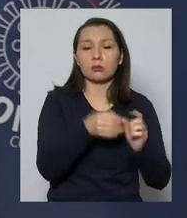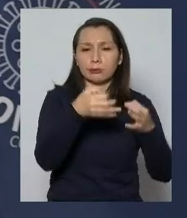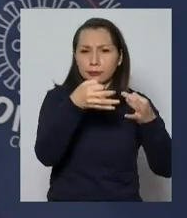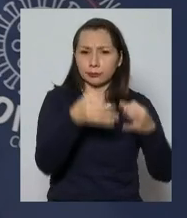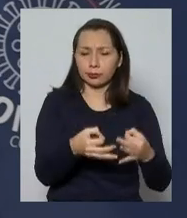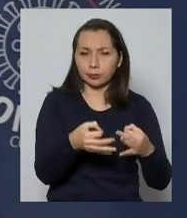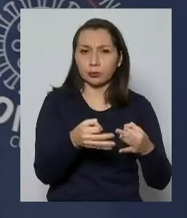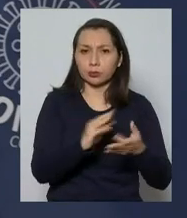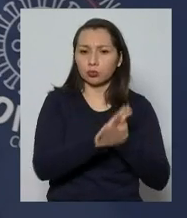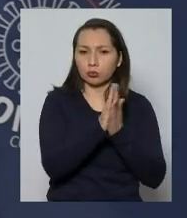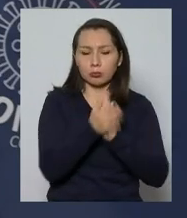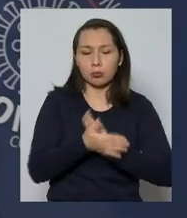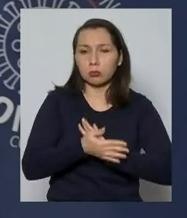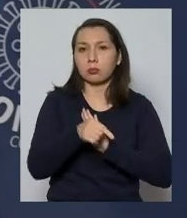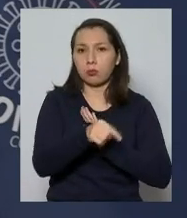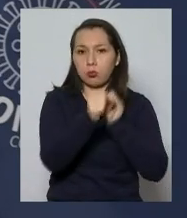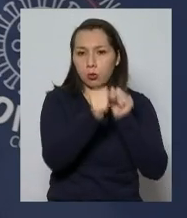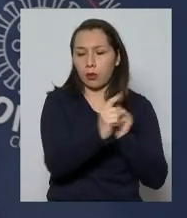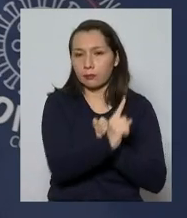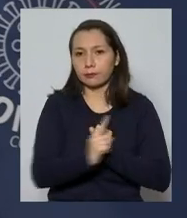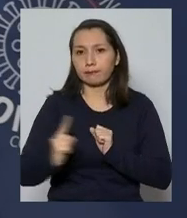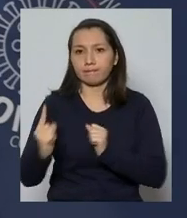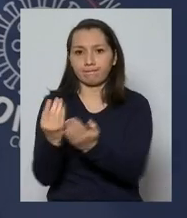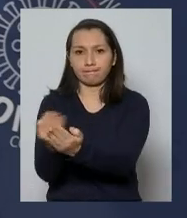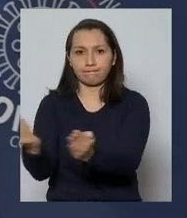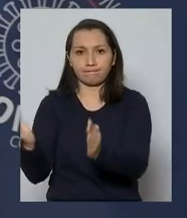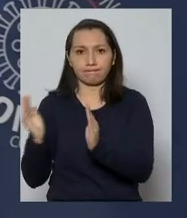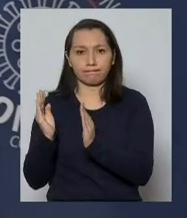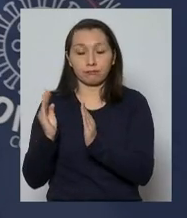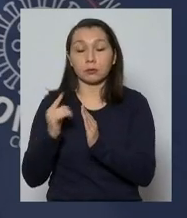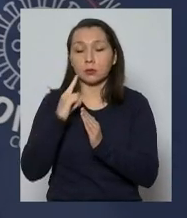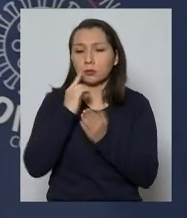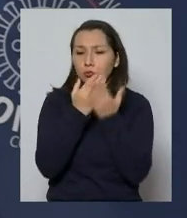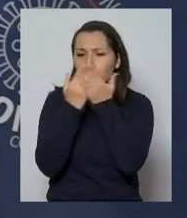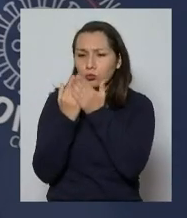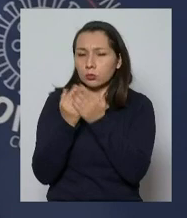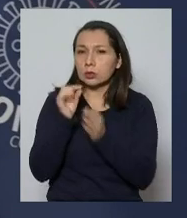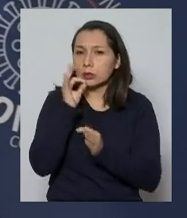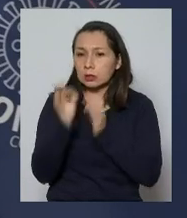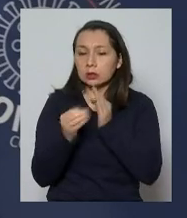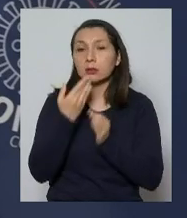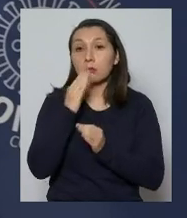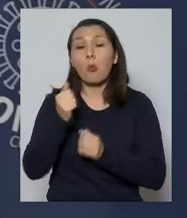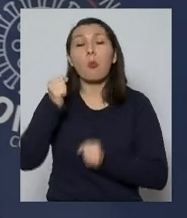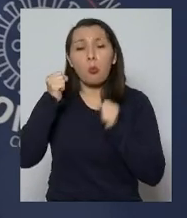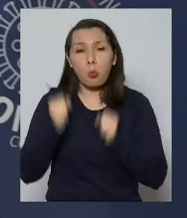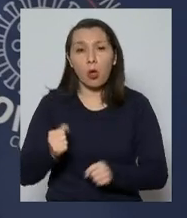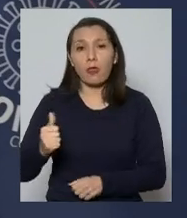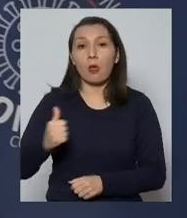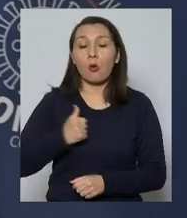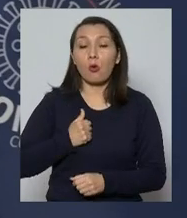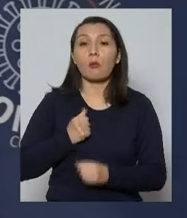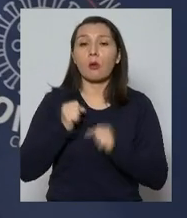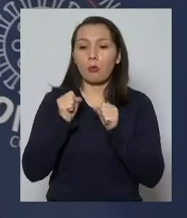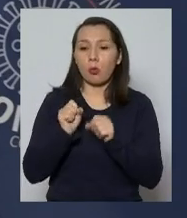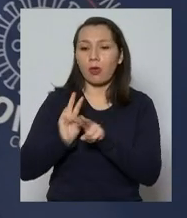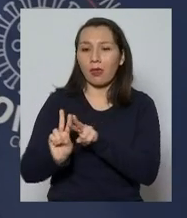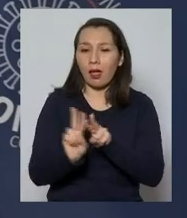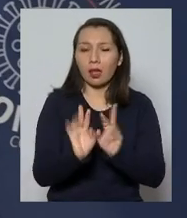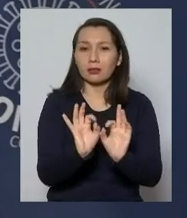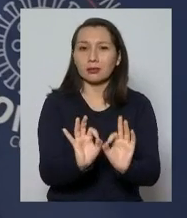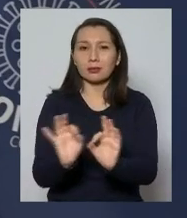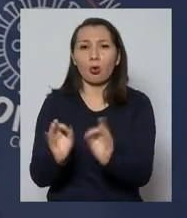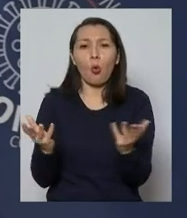estrictamente aislado. Y en nuestro flujo de grama, ¿no es cierto?, ese aislamiento se puede cumplir si se dan las condiciones